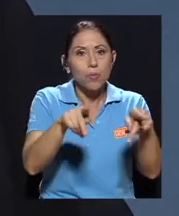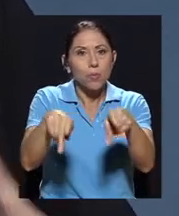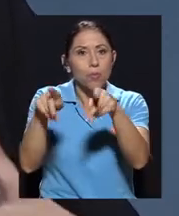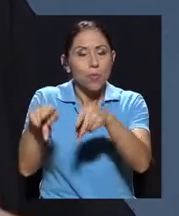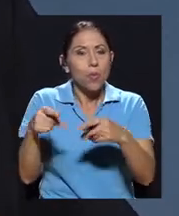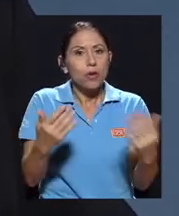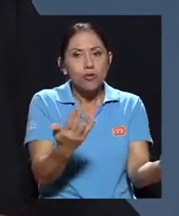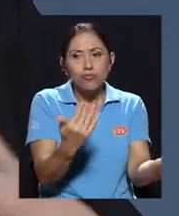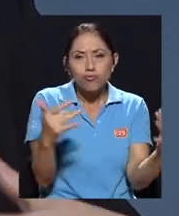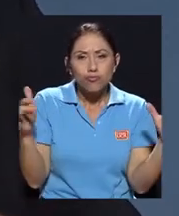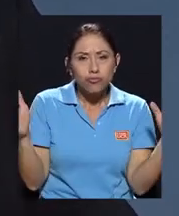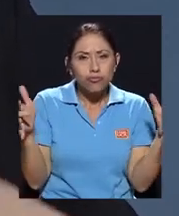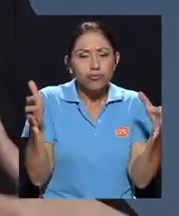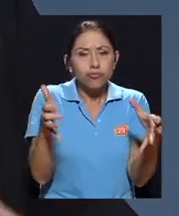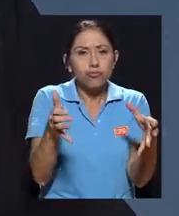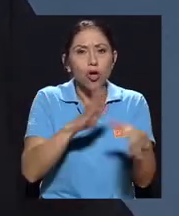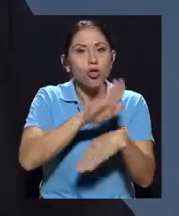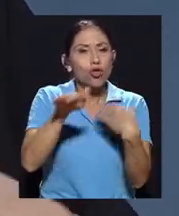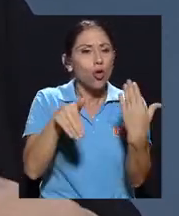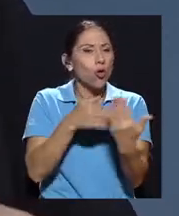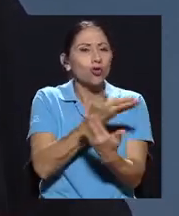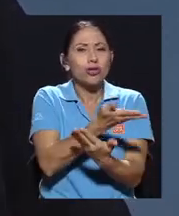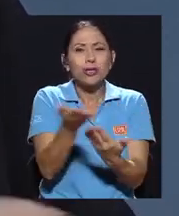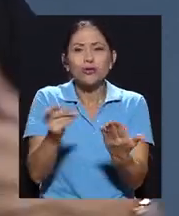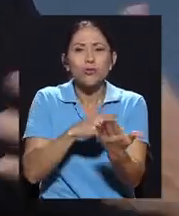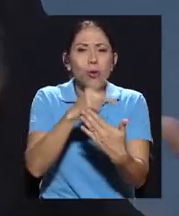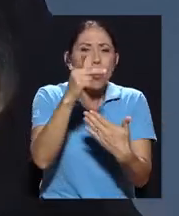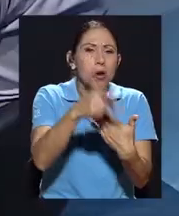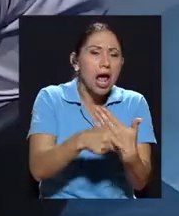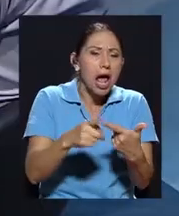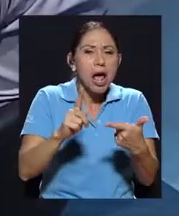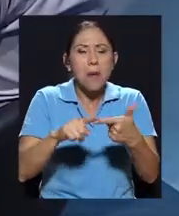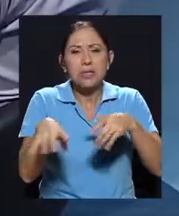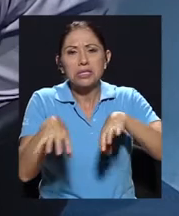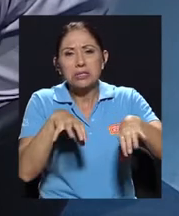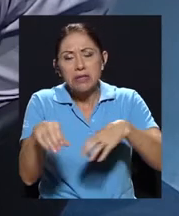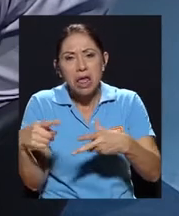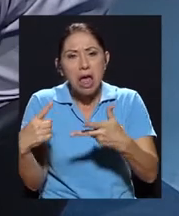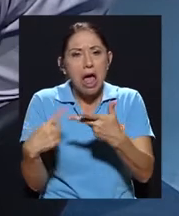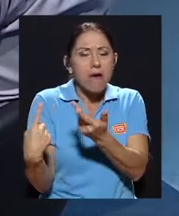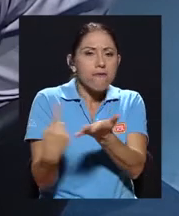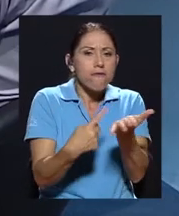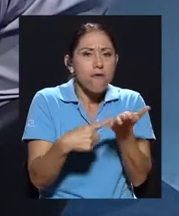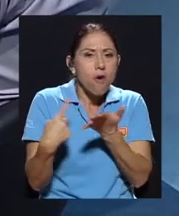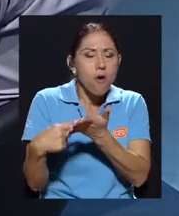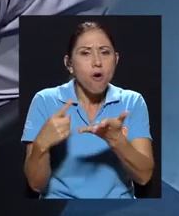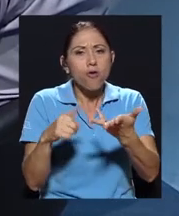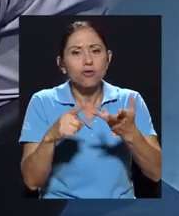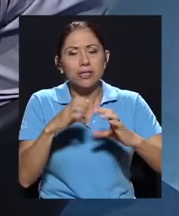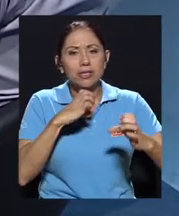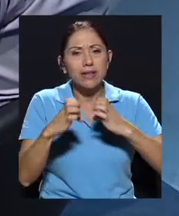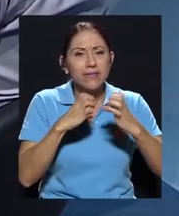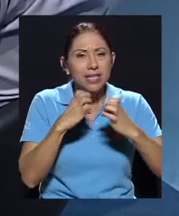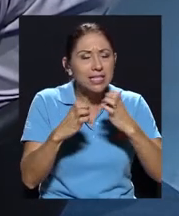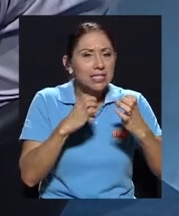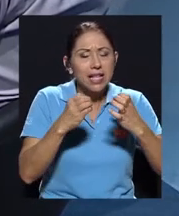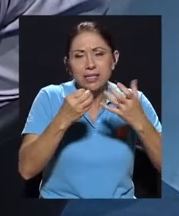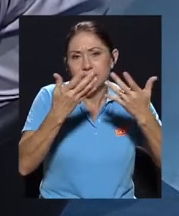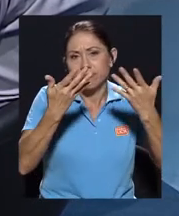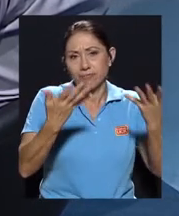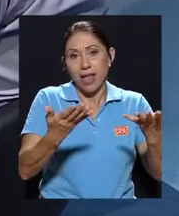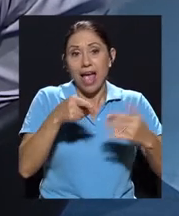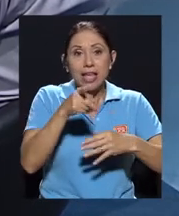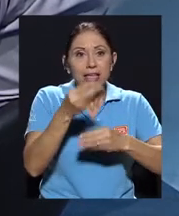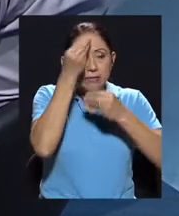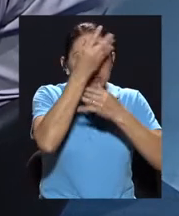Y en todos estos programas, foros, instancias, entrevistas, etcétera, se va a